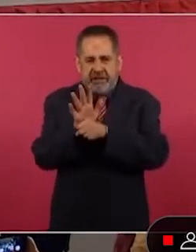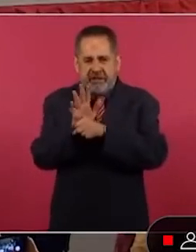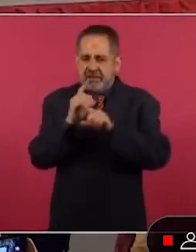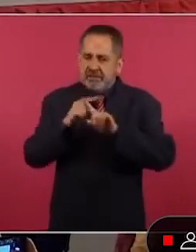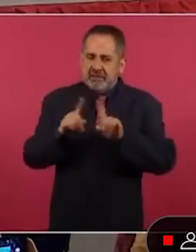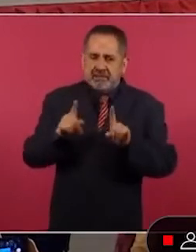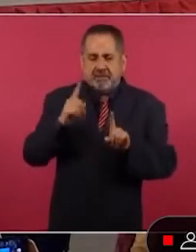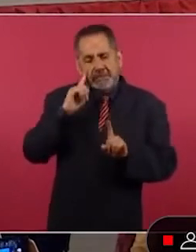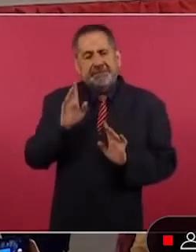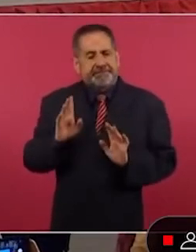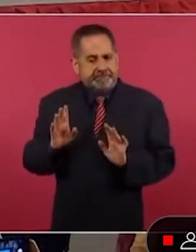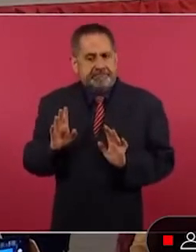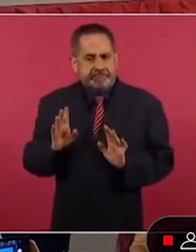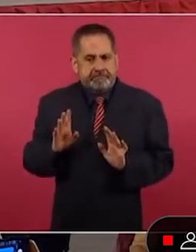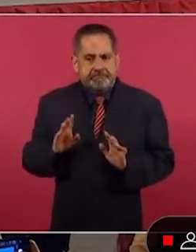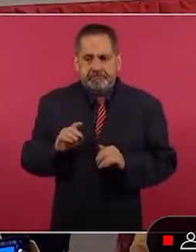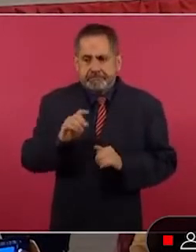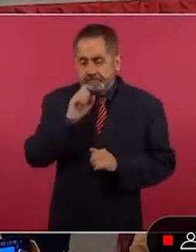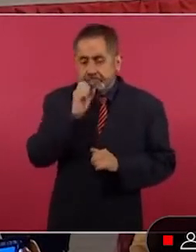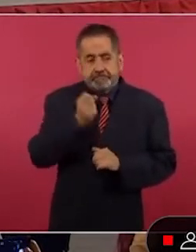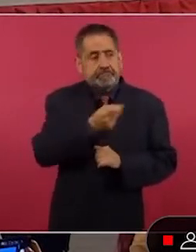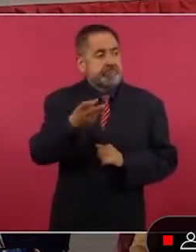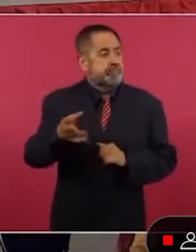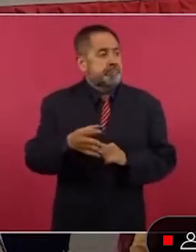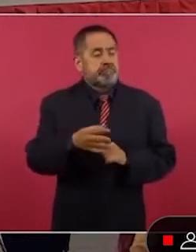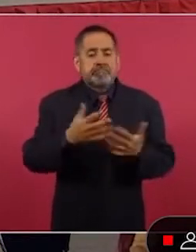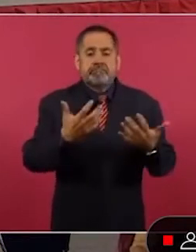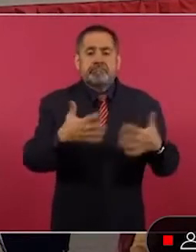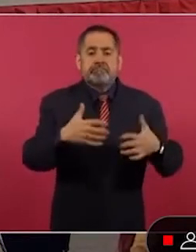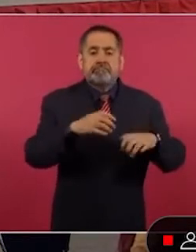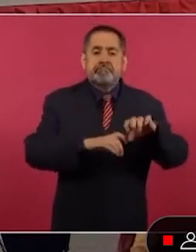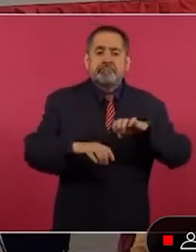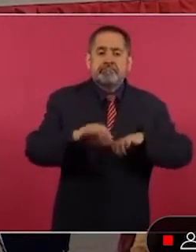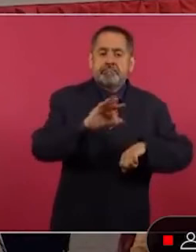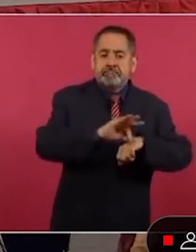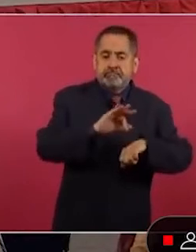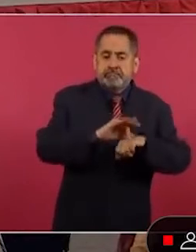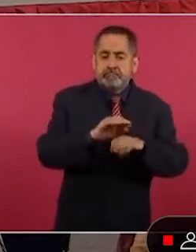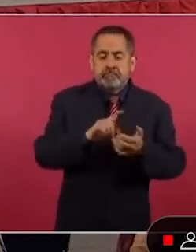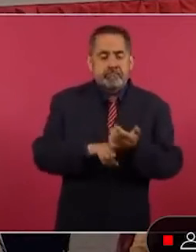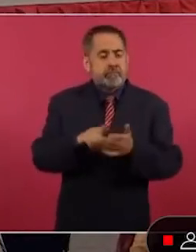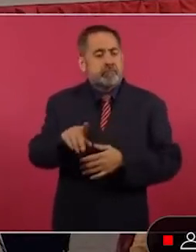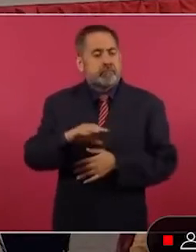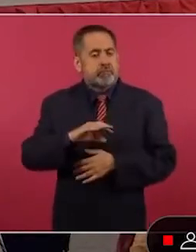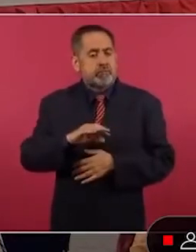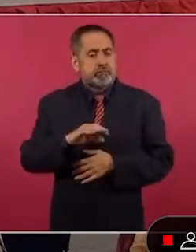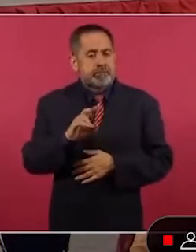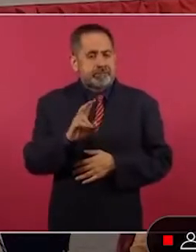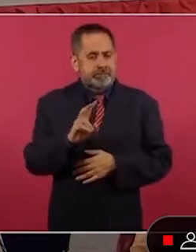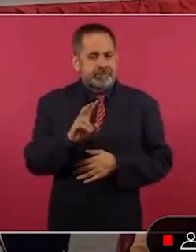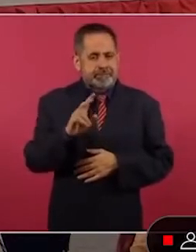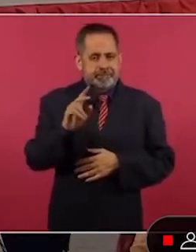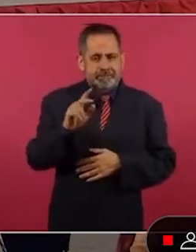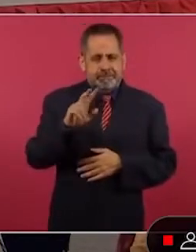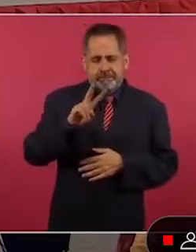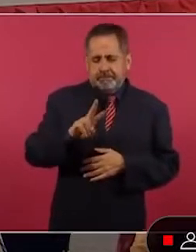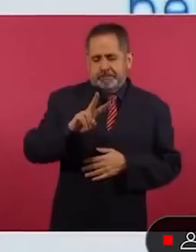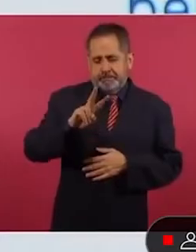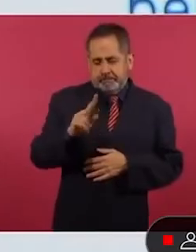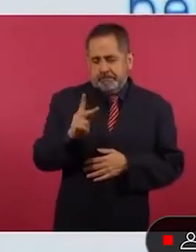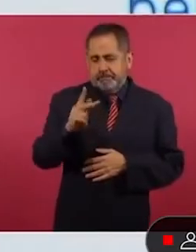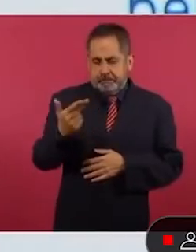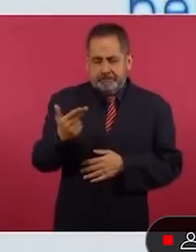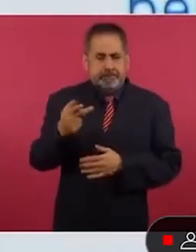pero las compañías farmacéuticas que producen la vacuna contra el virus del papiloma humano, que es un